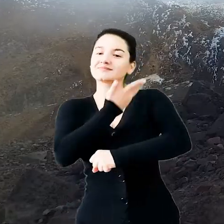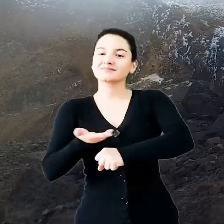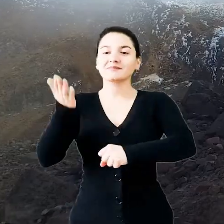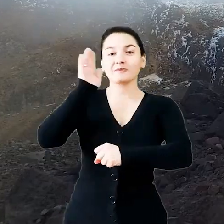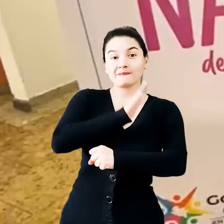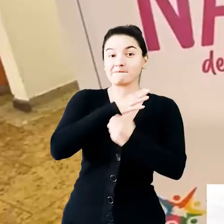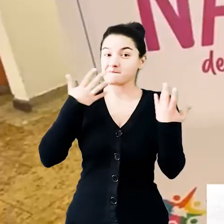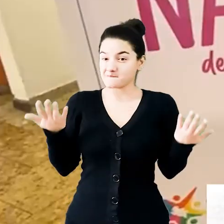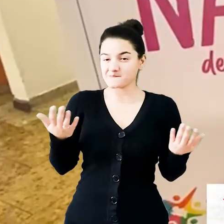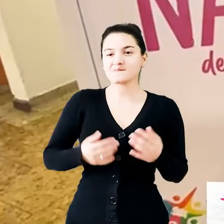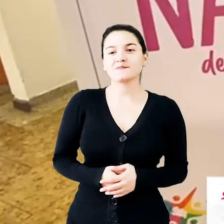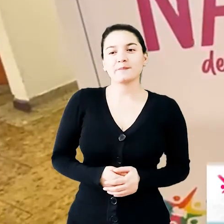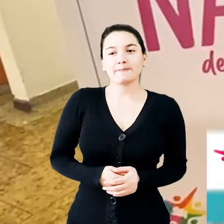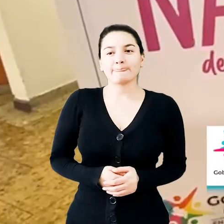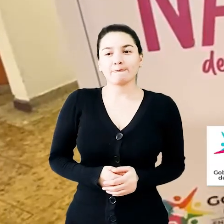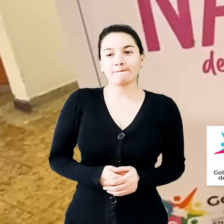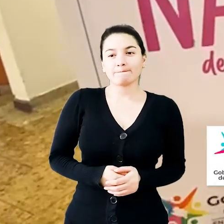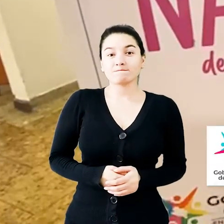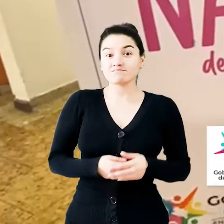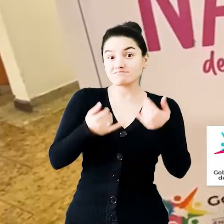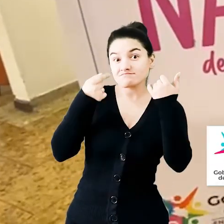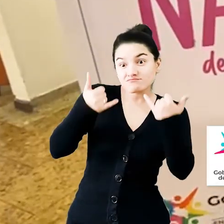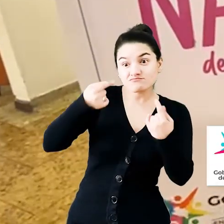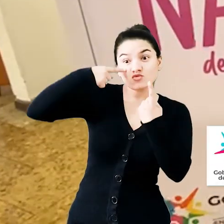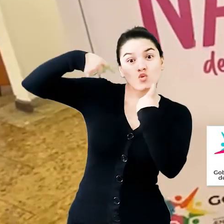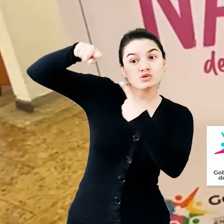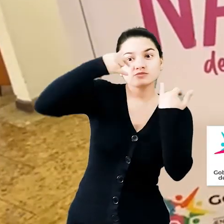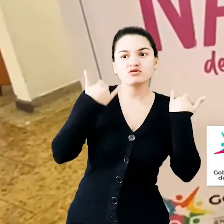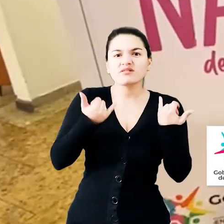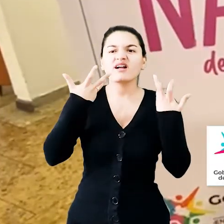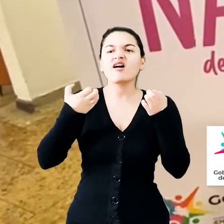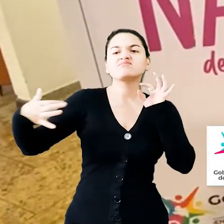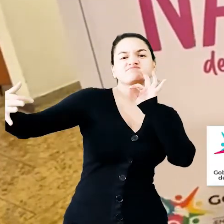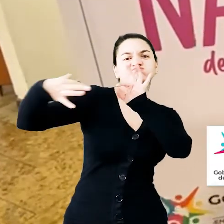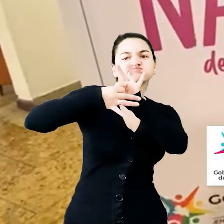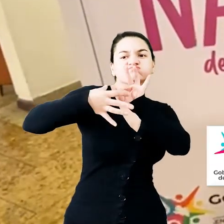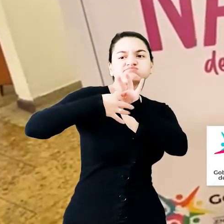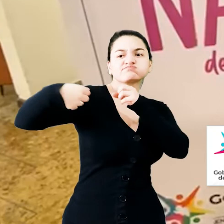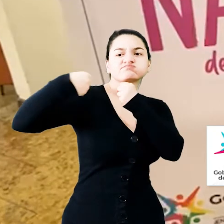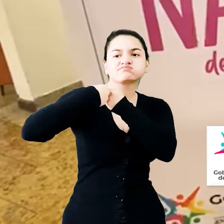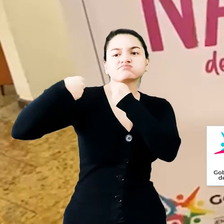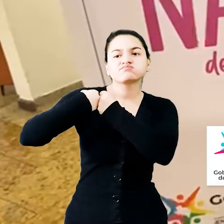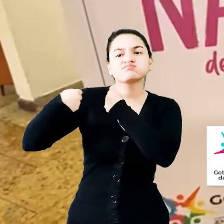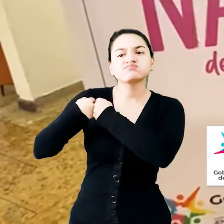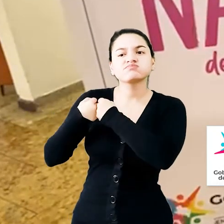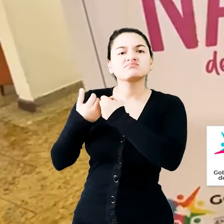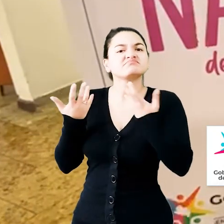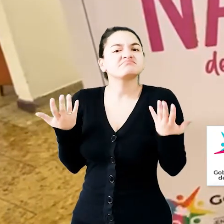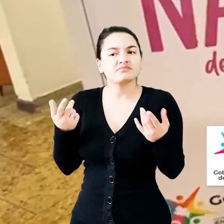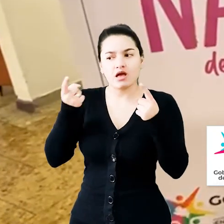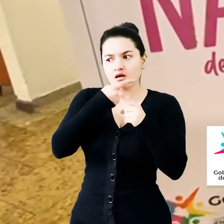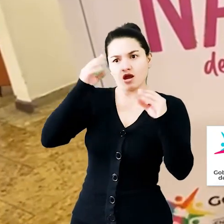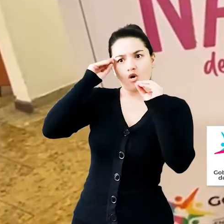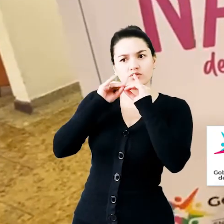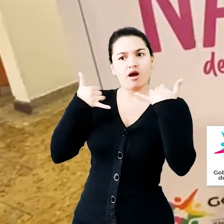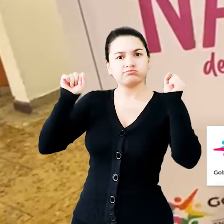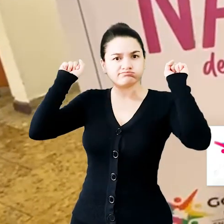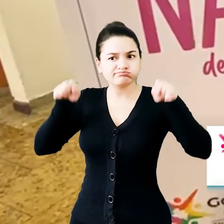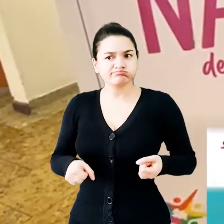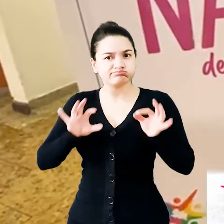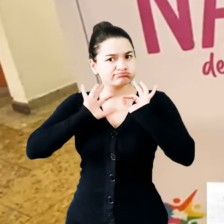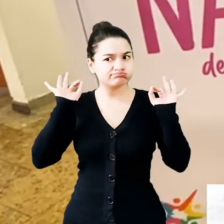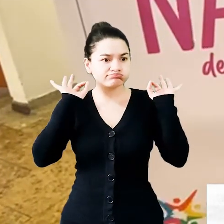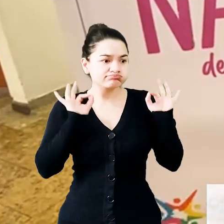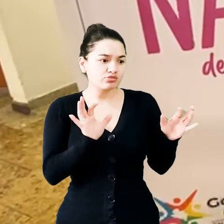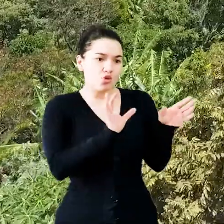Bueno, la idea de este evento es poder articularnos con las instituciones y poder que los prestadores de servicios